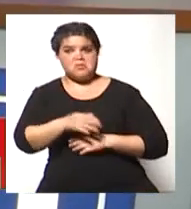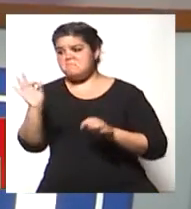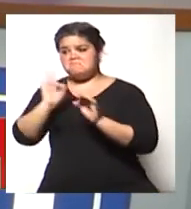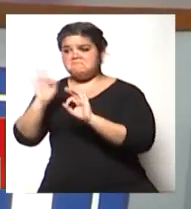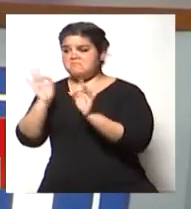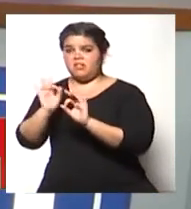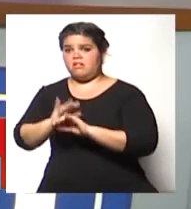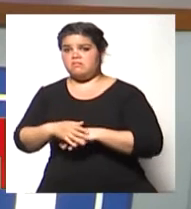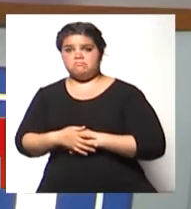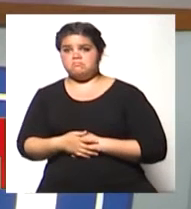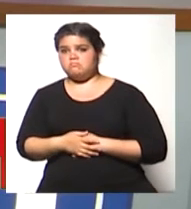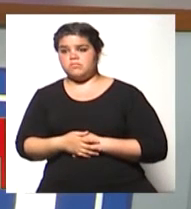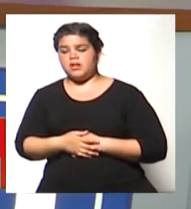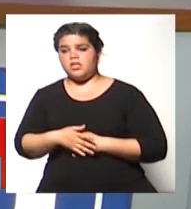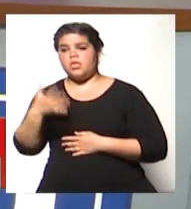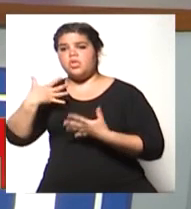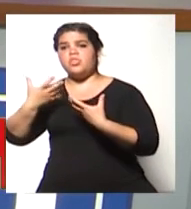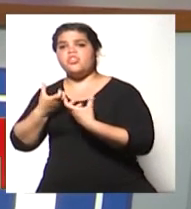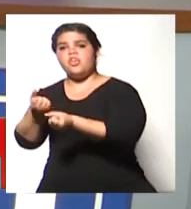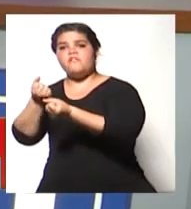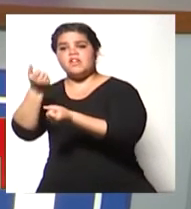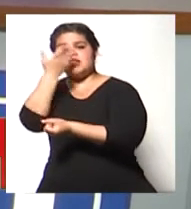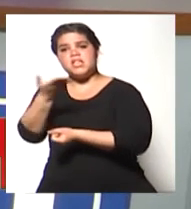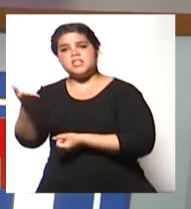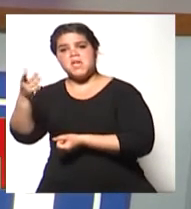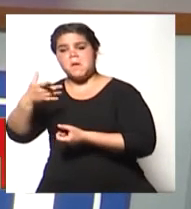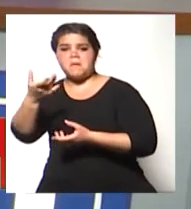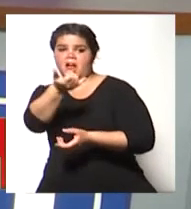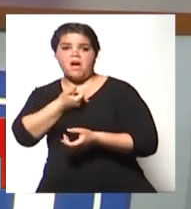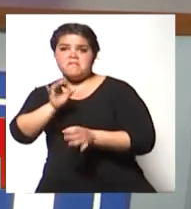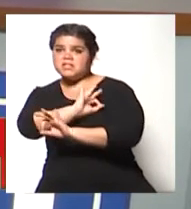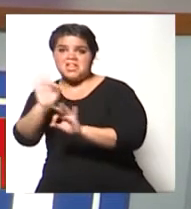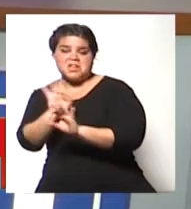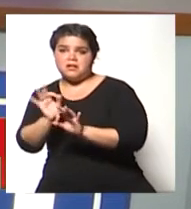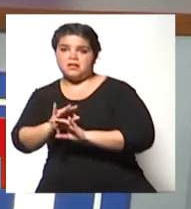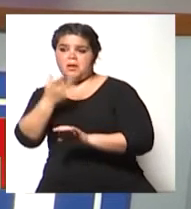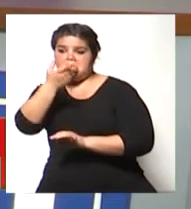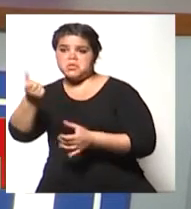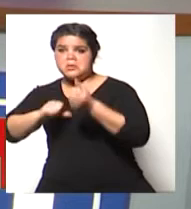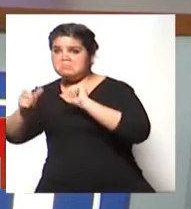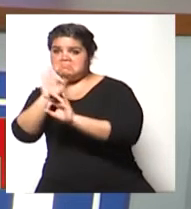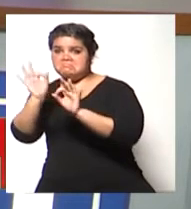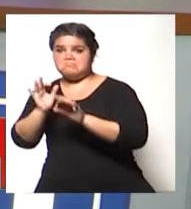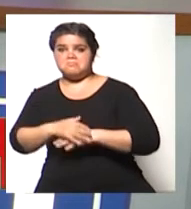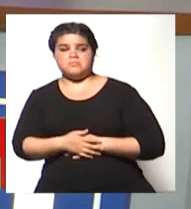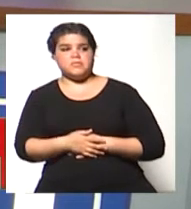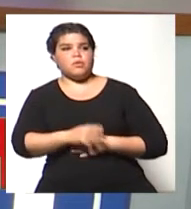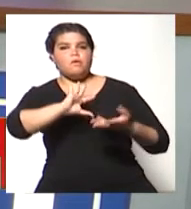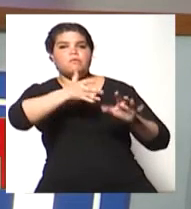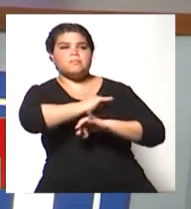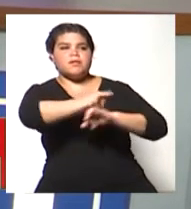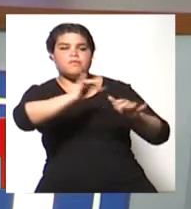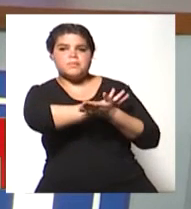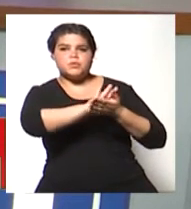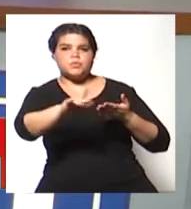tenido, por lo menos a Defensa Civil, no ha llegado situaciones así con gente afectada. Hubo una actualización hace muy